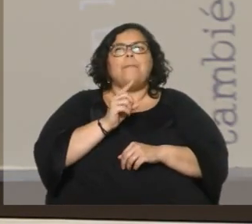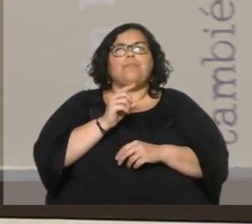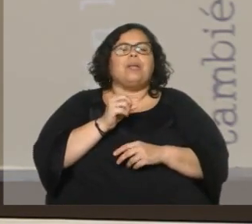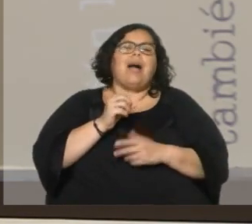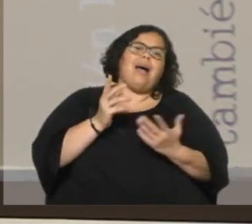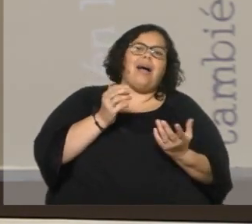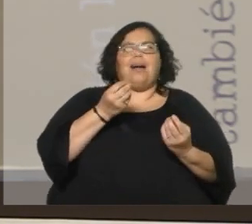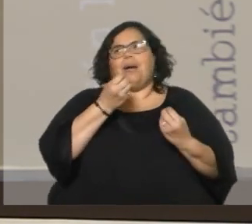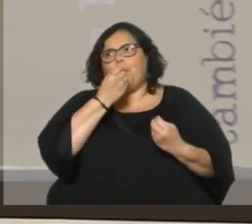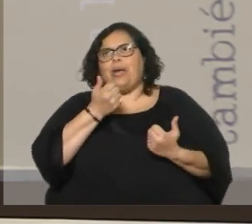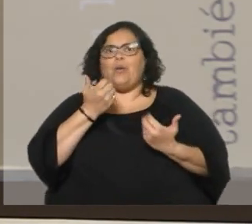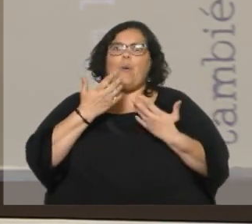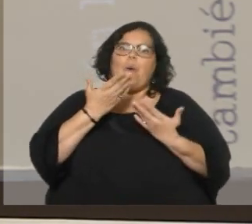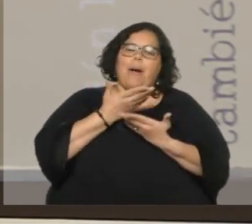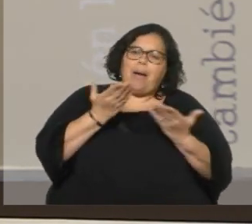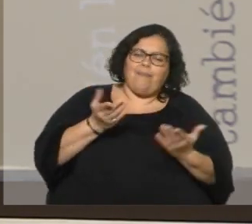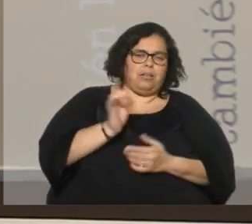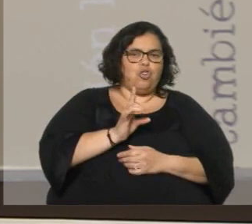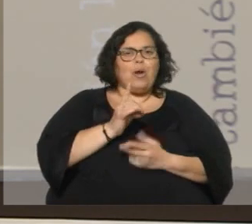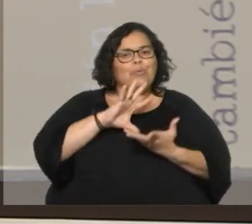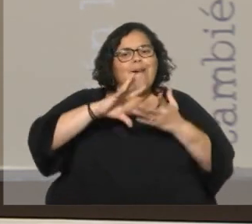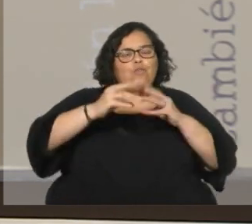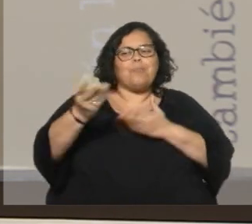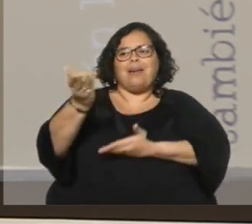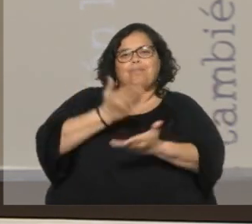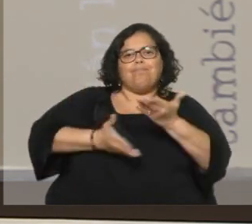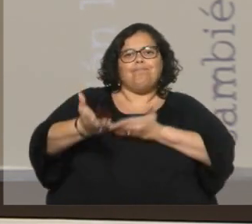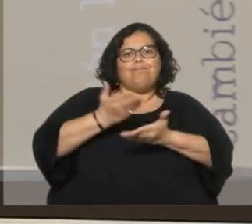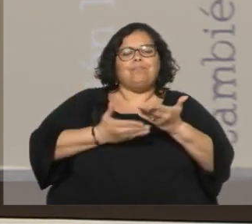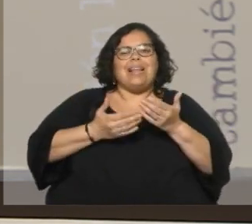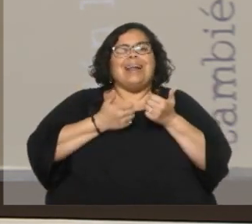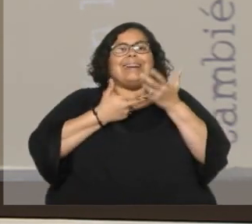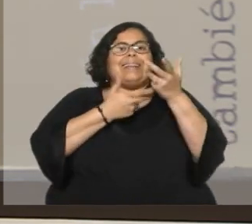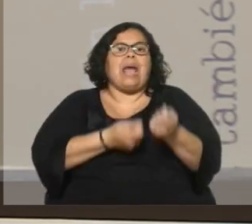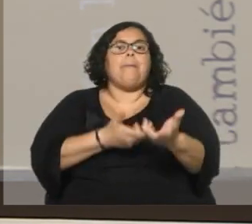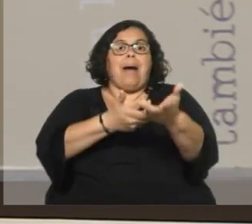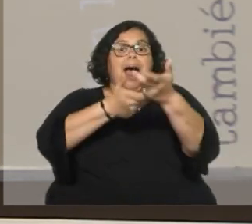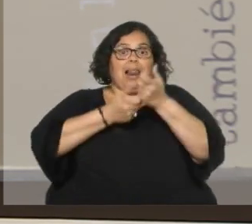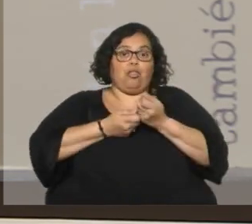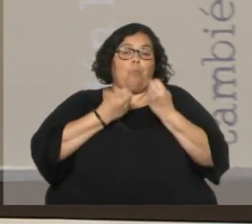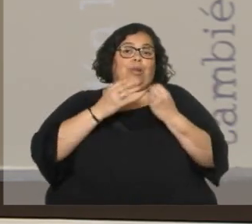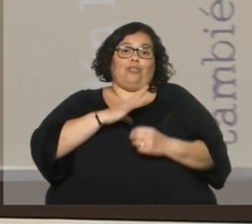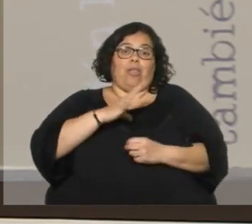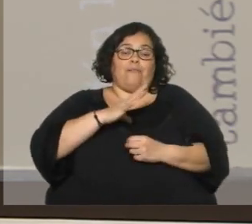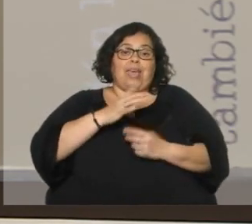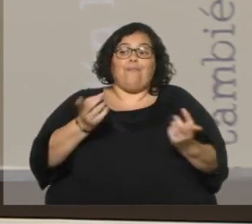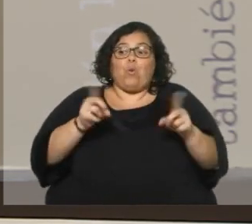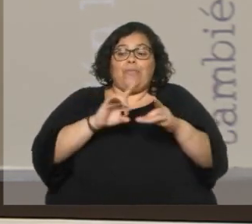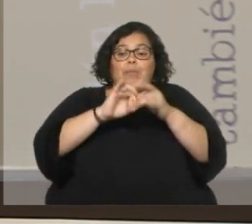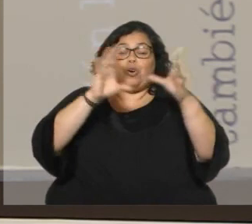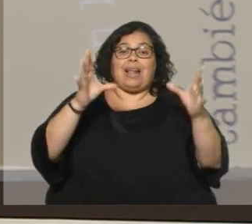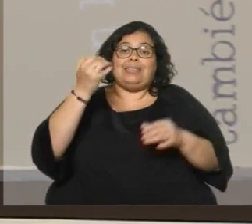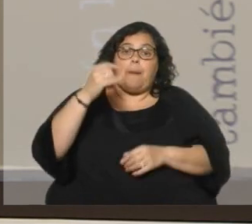un modo de respaldarse mutuamente en esas transiciones, en democracias todavía frágiles, en las que se corrían